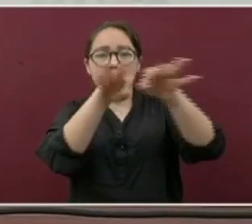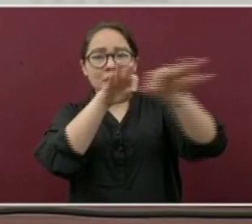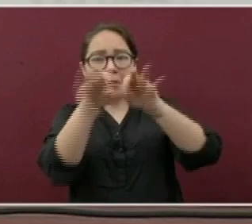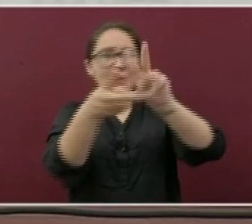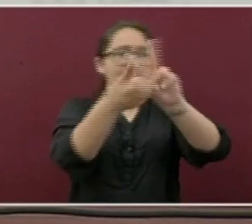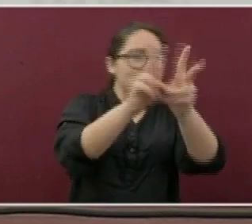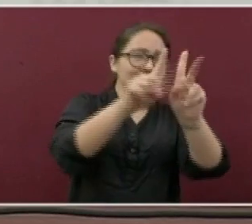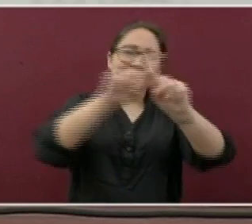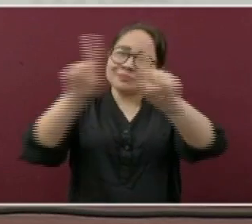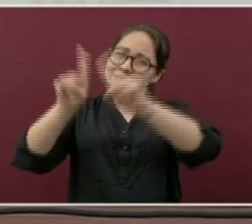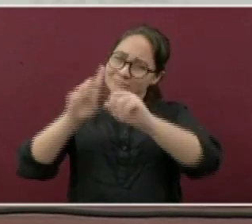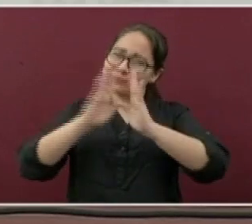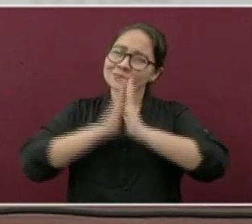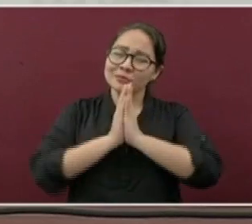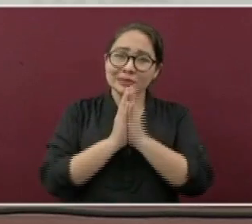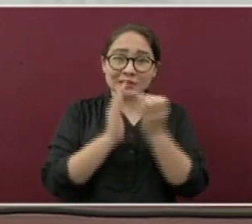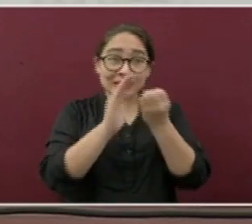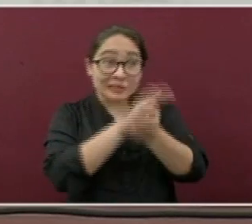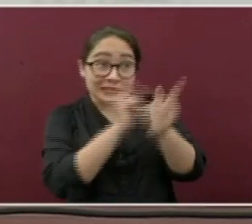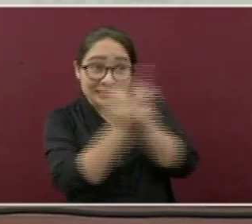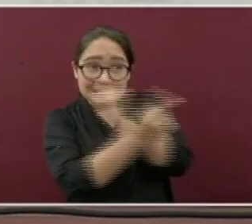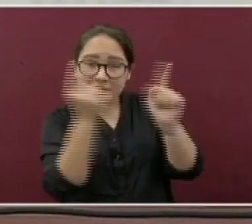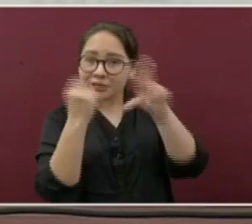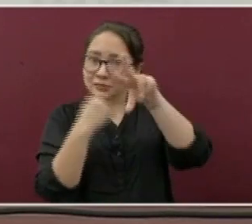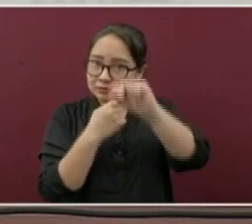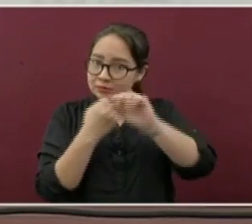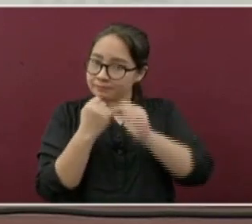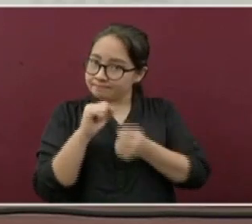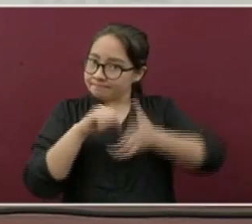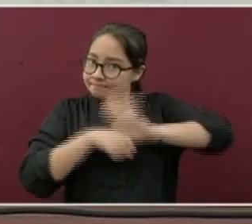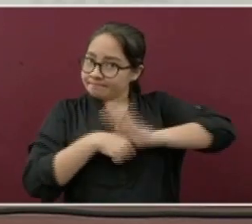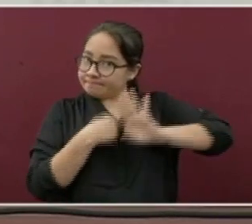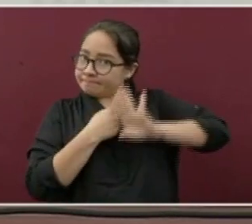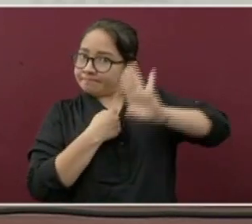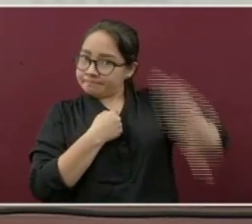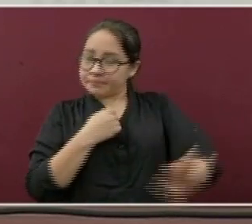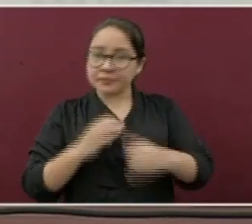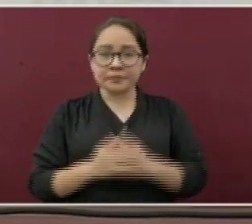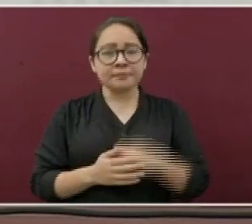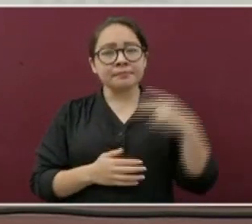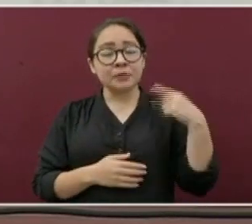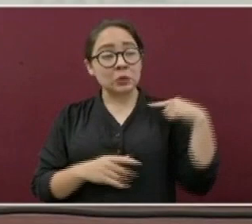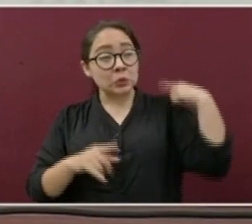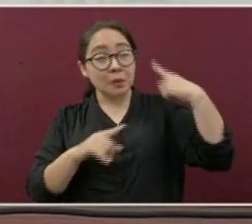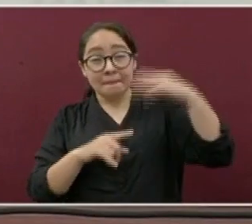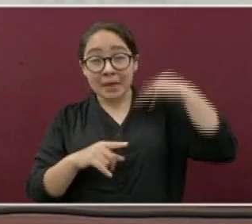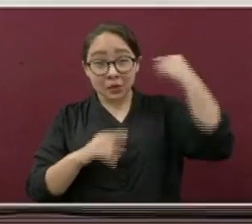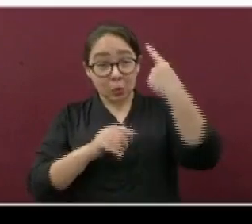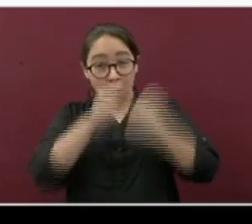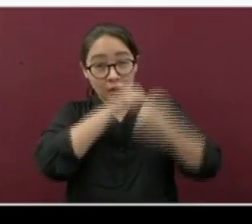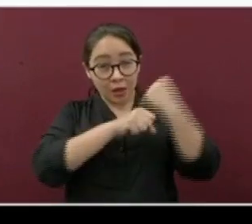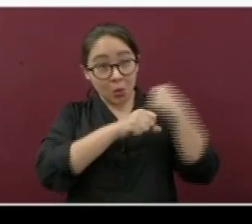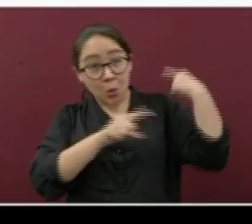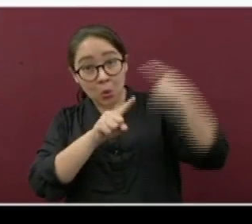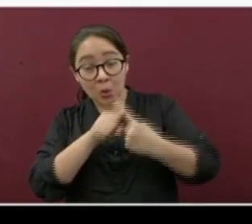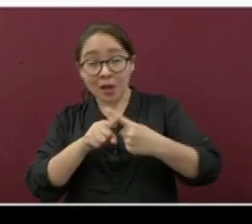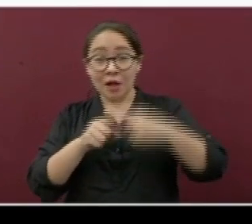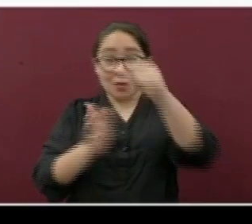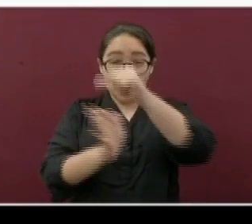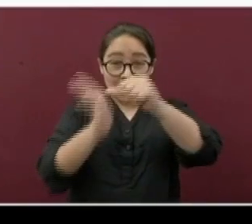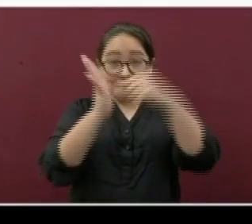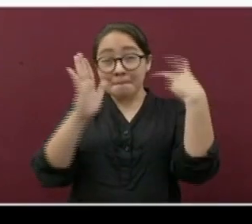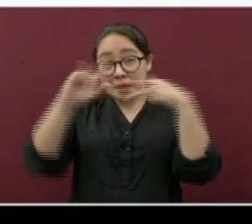vecinos y no se expongan al contagio. Desde el inicio de la pandemia en el estado son los municipios del centro los que han